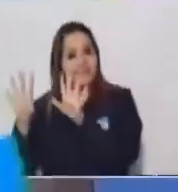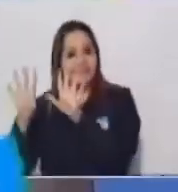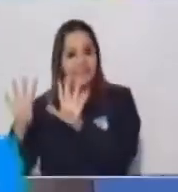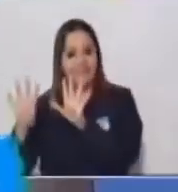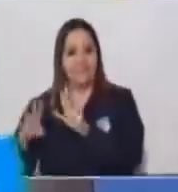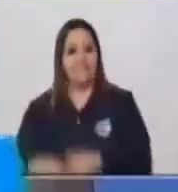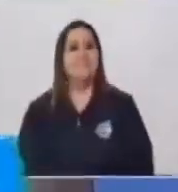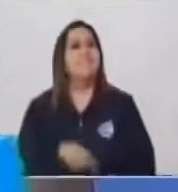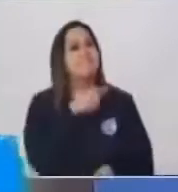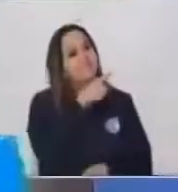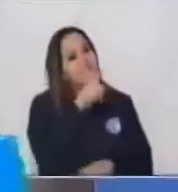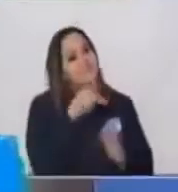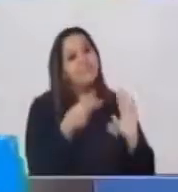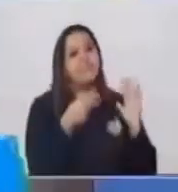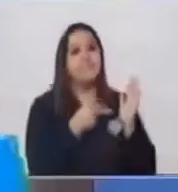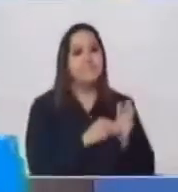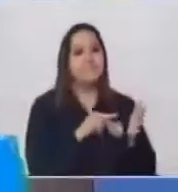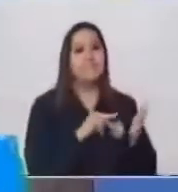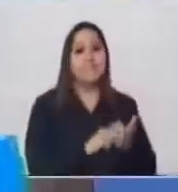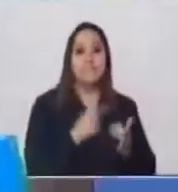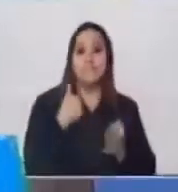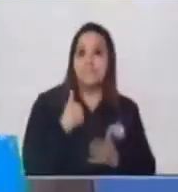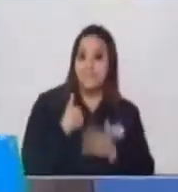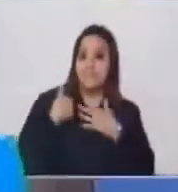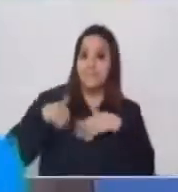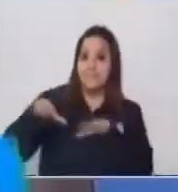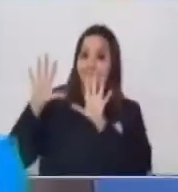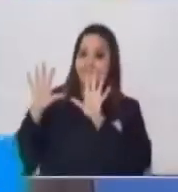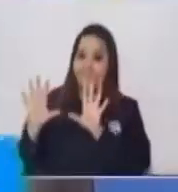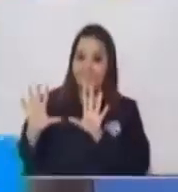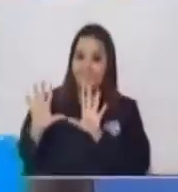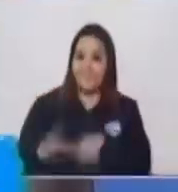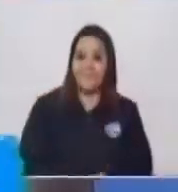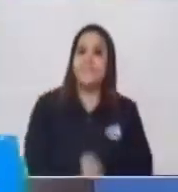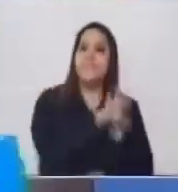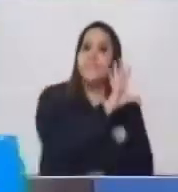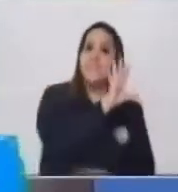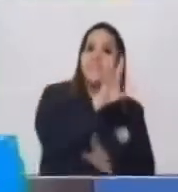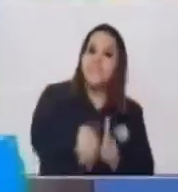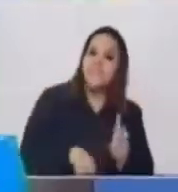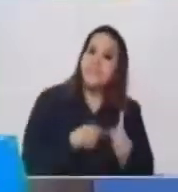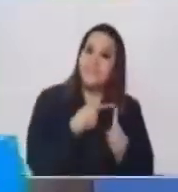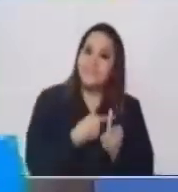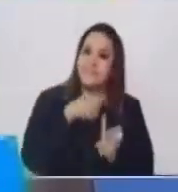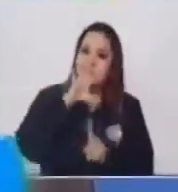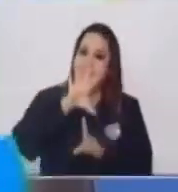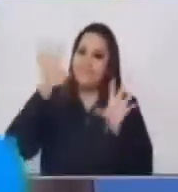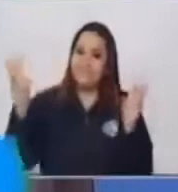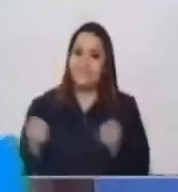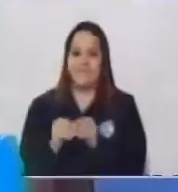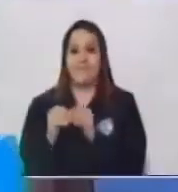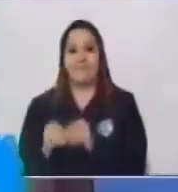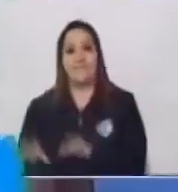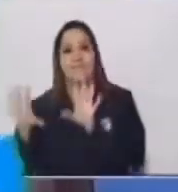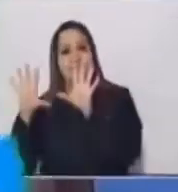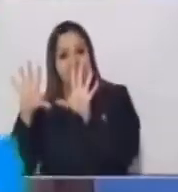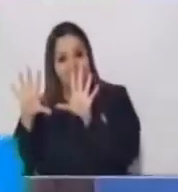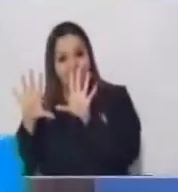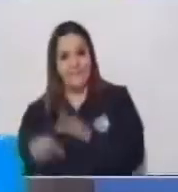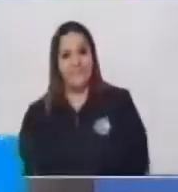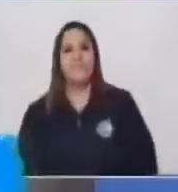¿Quién eres tú? Yo soy el 10 5 más 5 es igual a 10